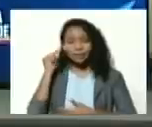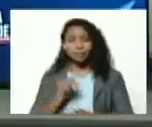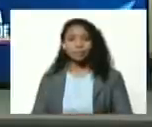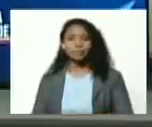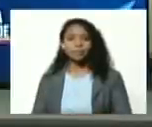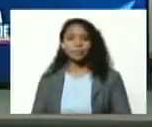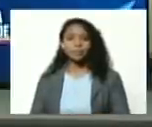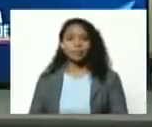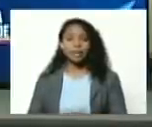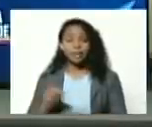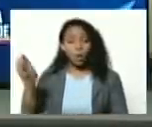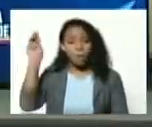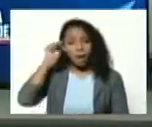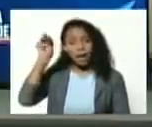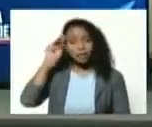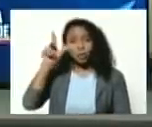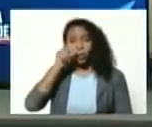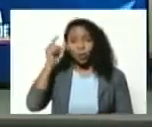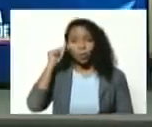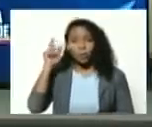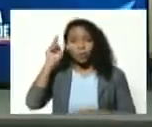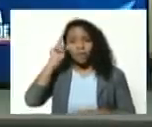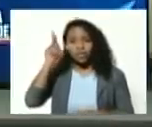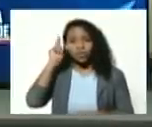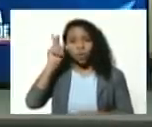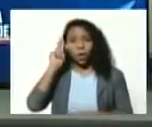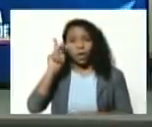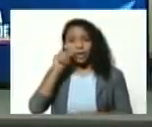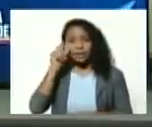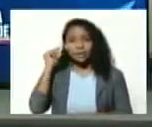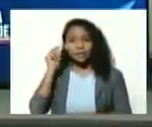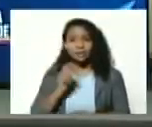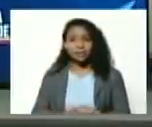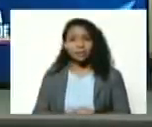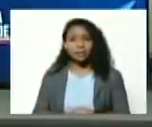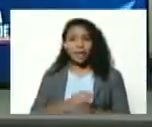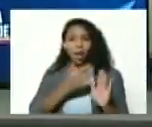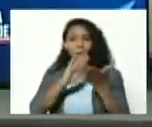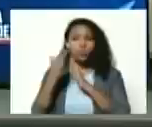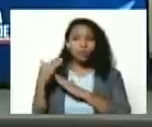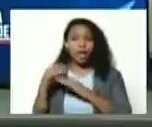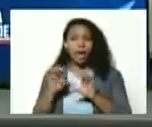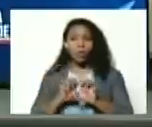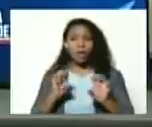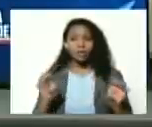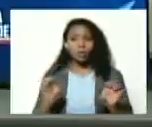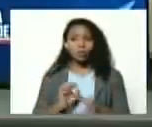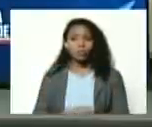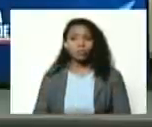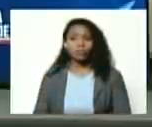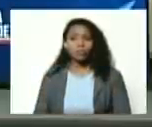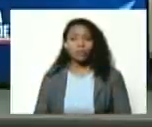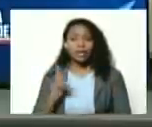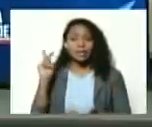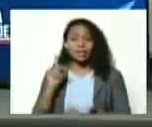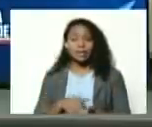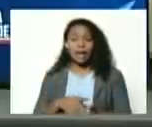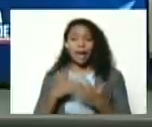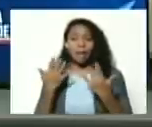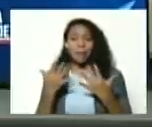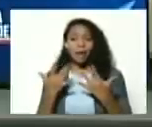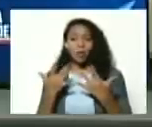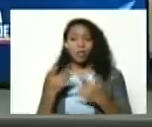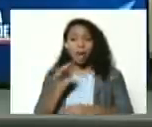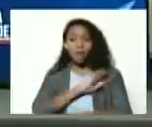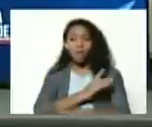de los maestros maestras profesores profesoras de la comunidad educativa llegue a la mano de